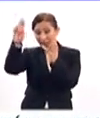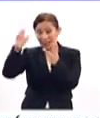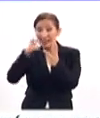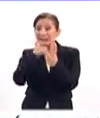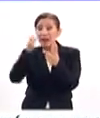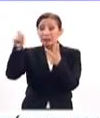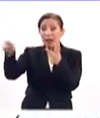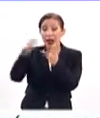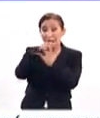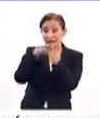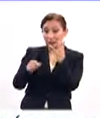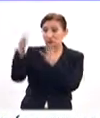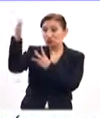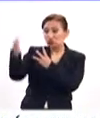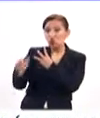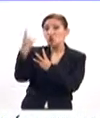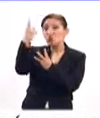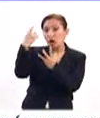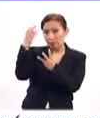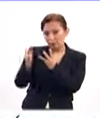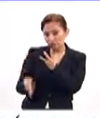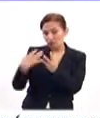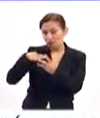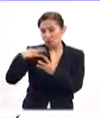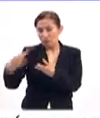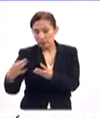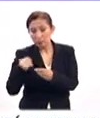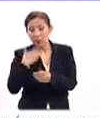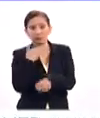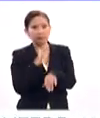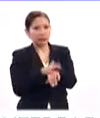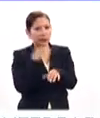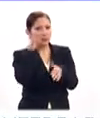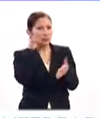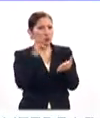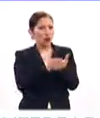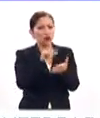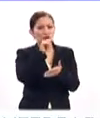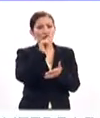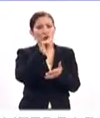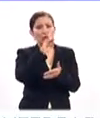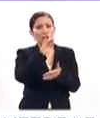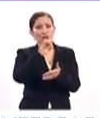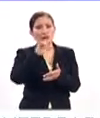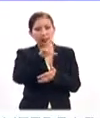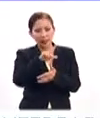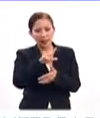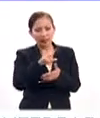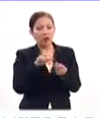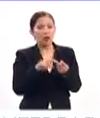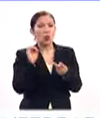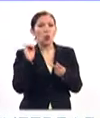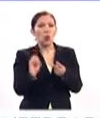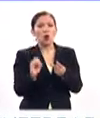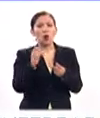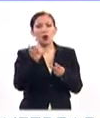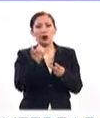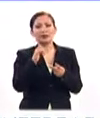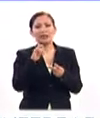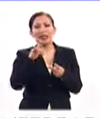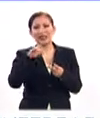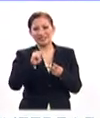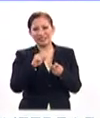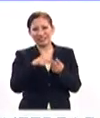Unido te acepten. Tienes que tener un buen puntaje ya sea en el TOEFL o en el YELTS,